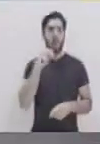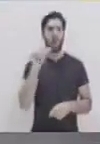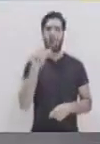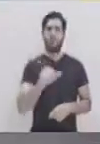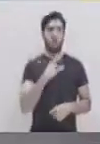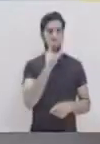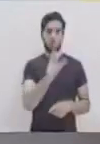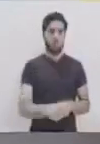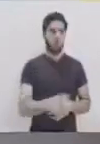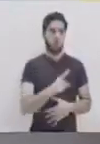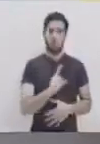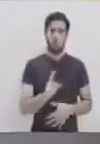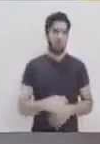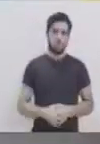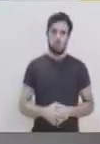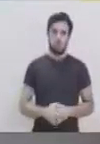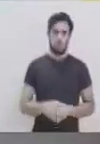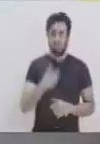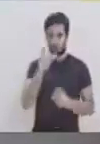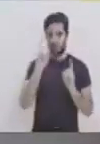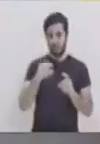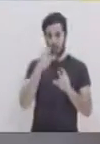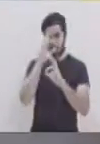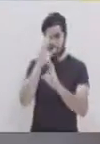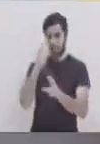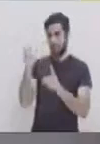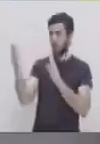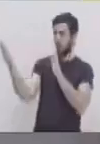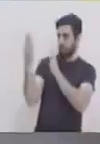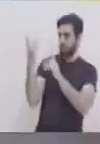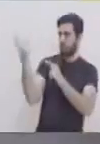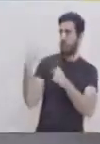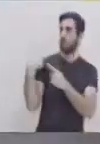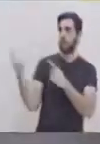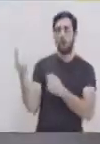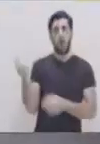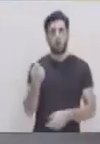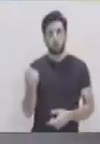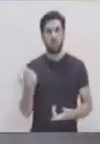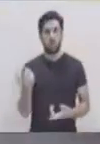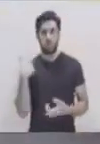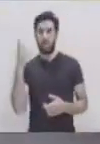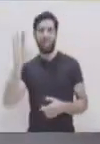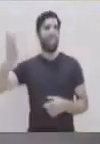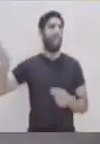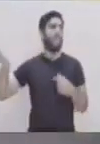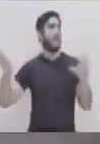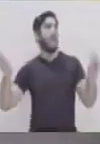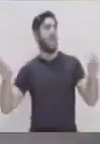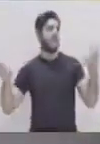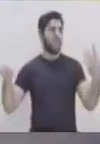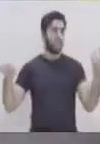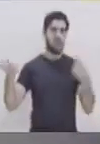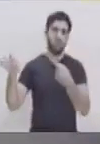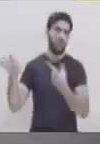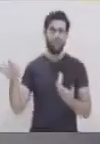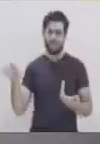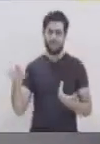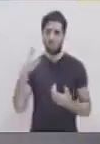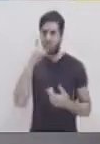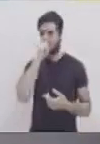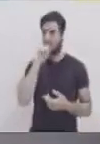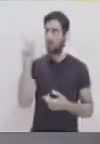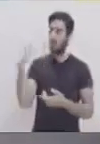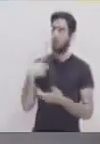O sea, de repente yo hablo mal de esa persona en vez de ir y hablarlo de frente a ella, ¿verdad? Es uno de los aspectos que puede